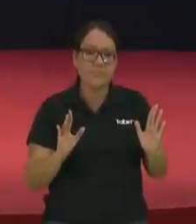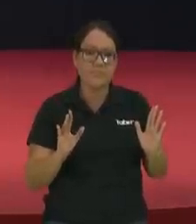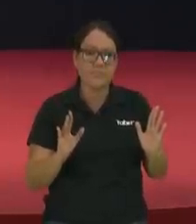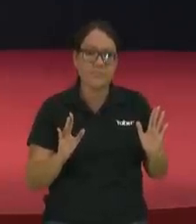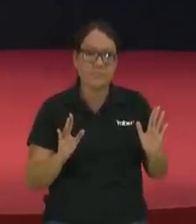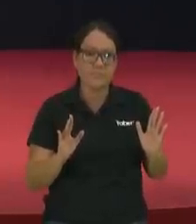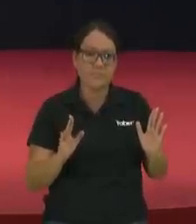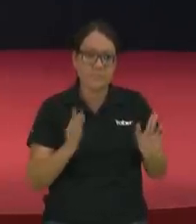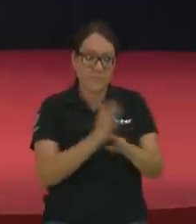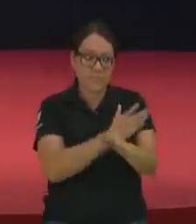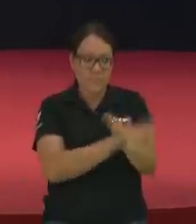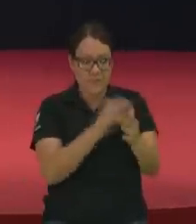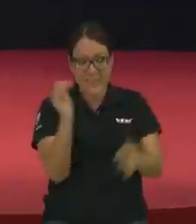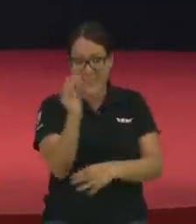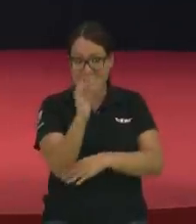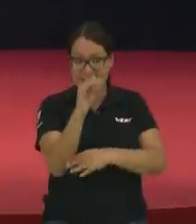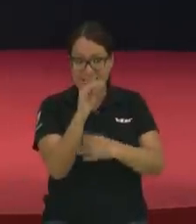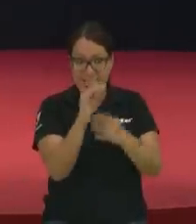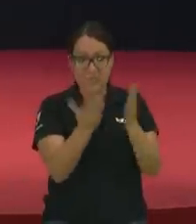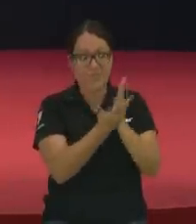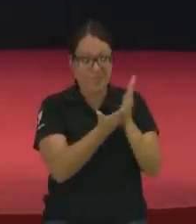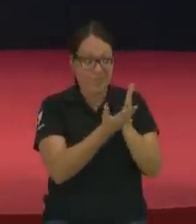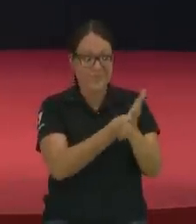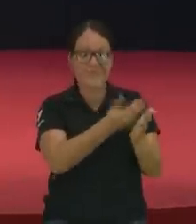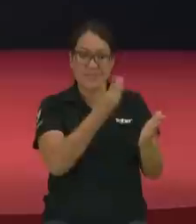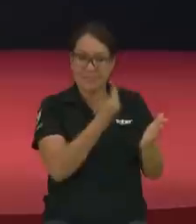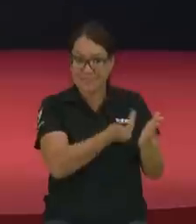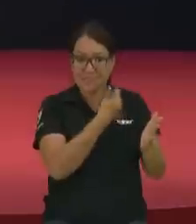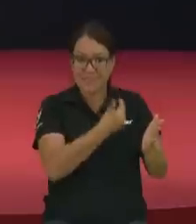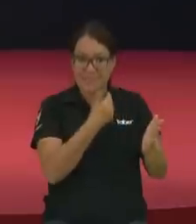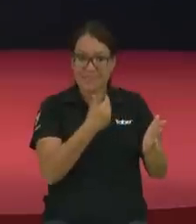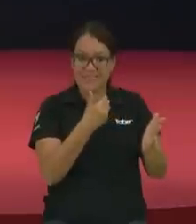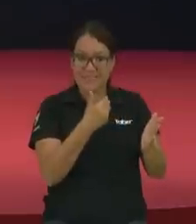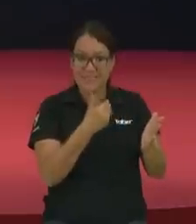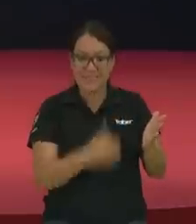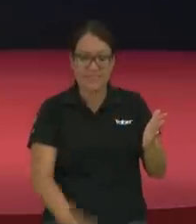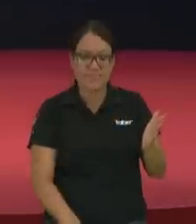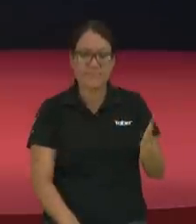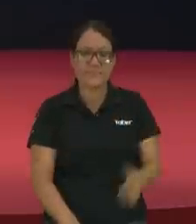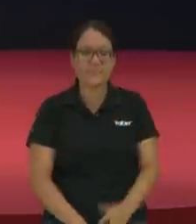la Biblia me recuerda y me dice, hombre, de más estimo el buen hombre que la mucha riqueza.